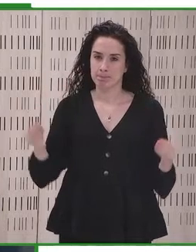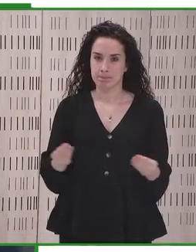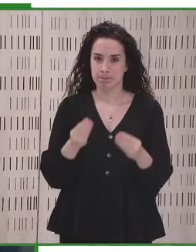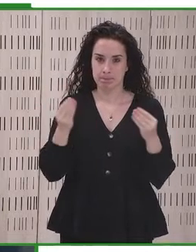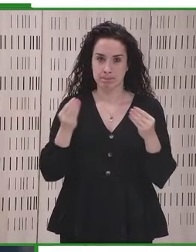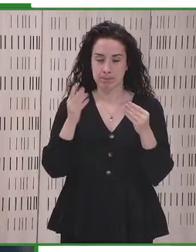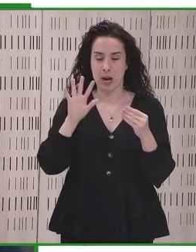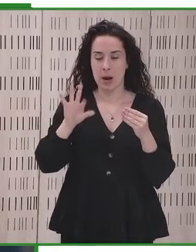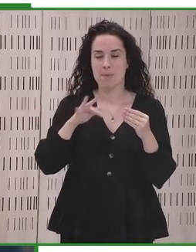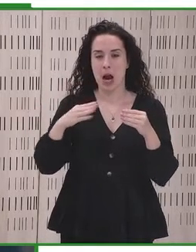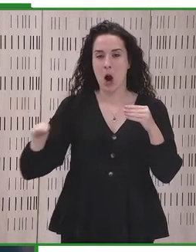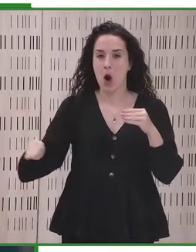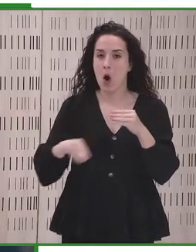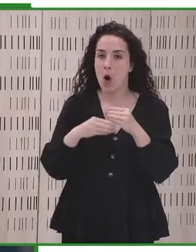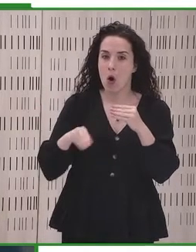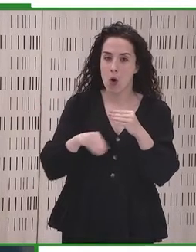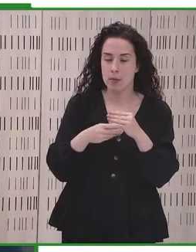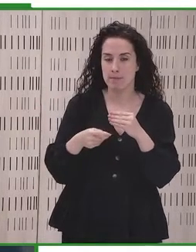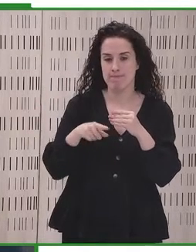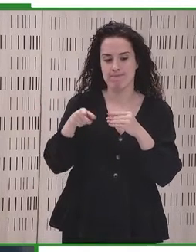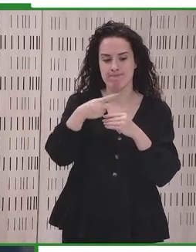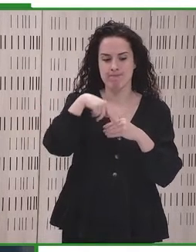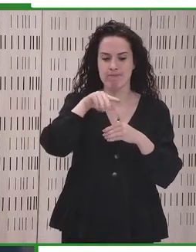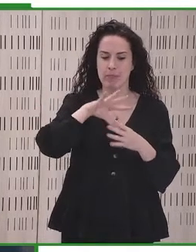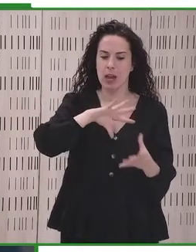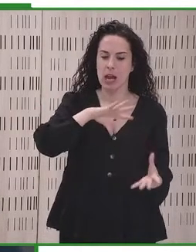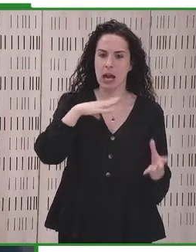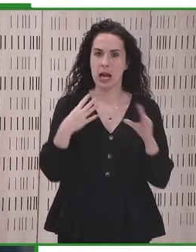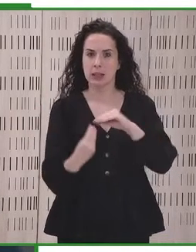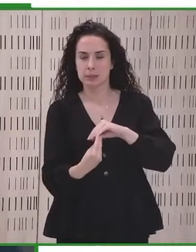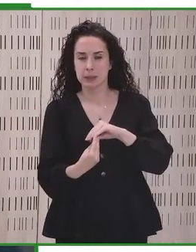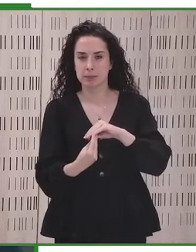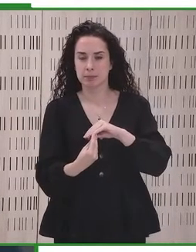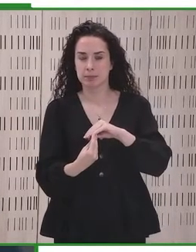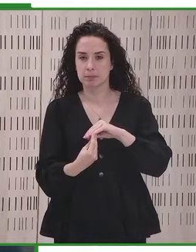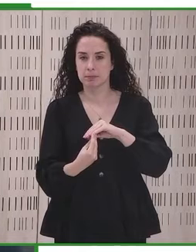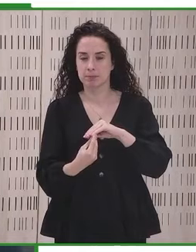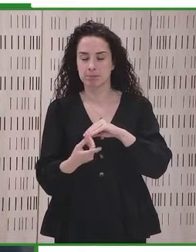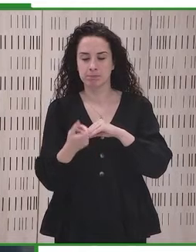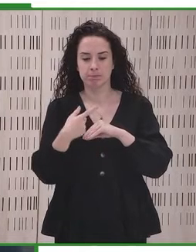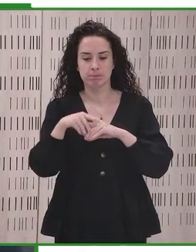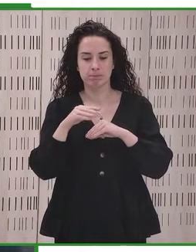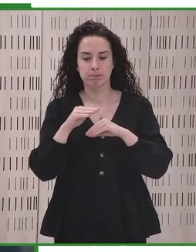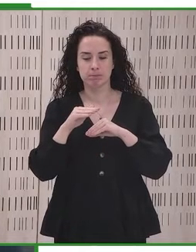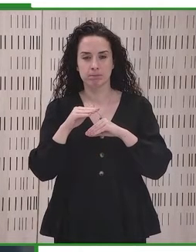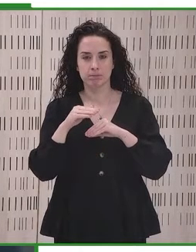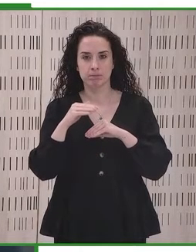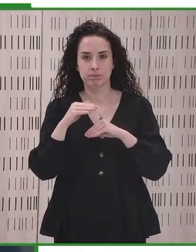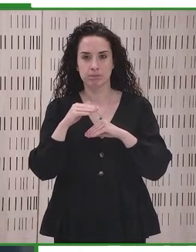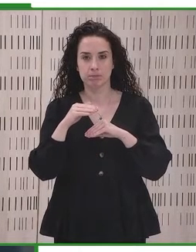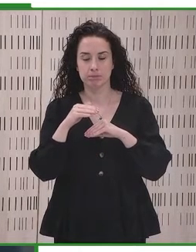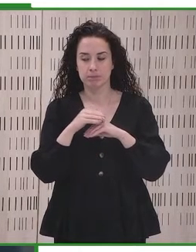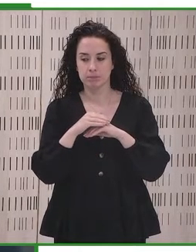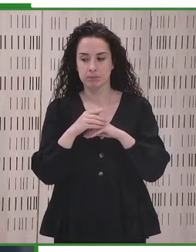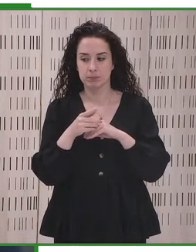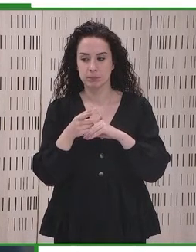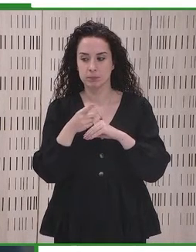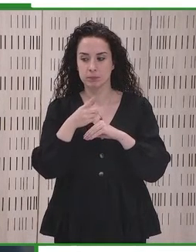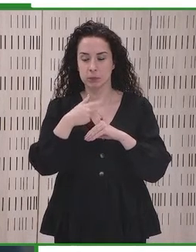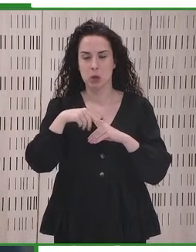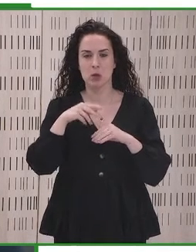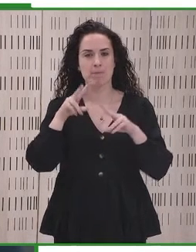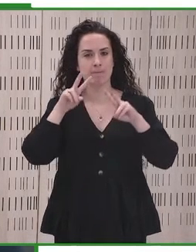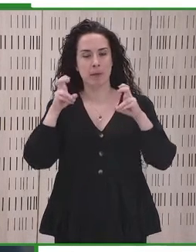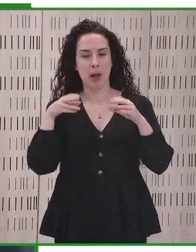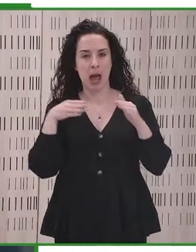con el objetivo de mejorar el trabajo que están llevando a